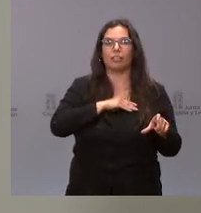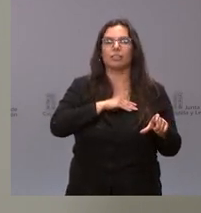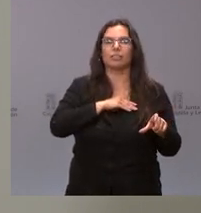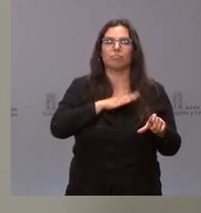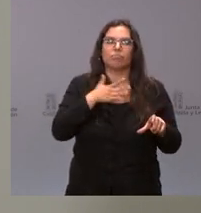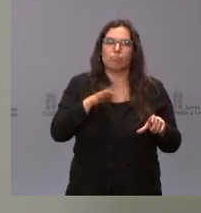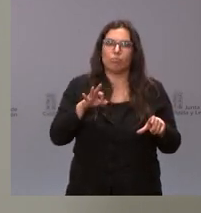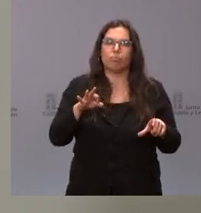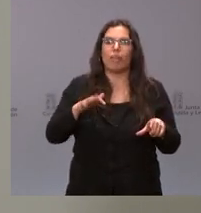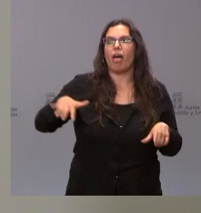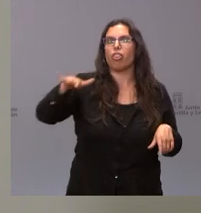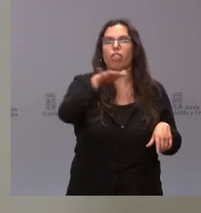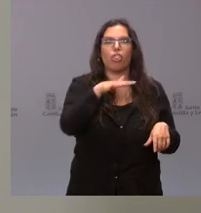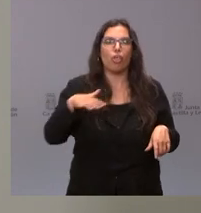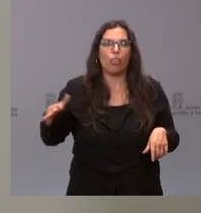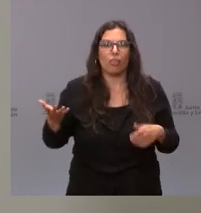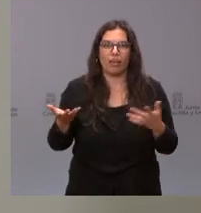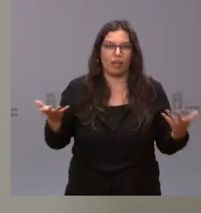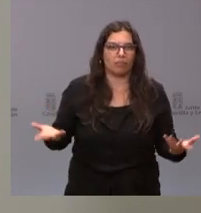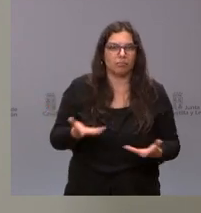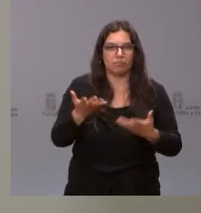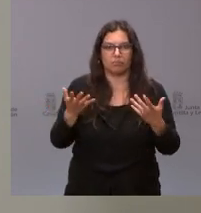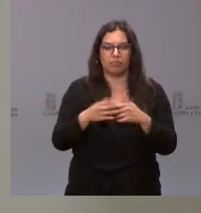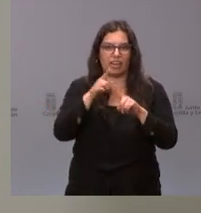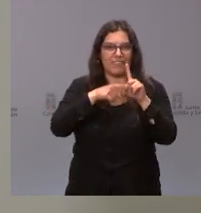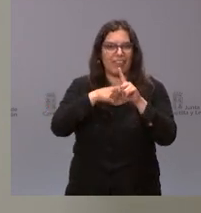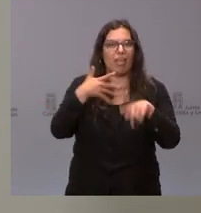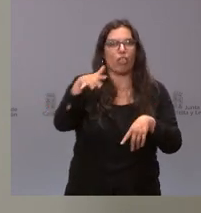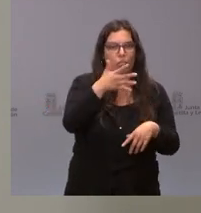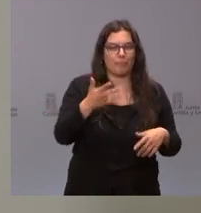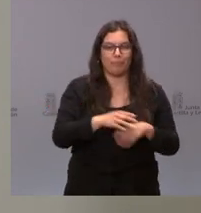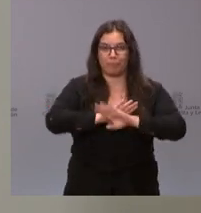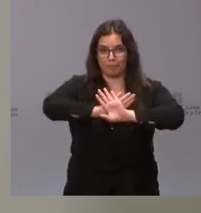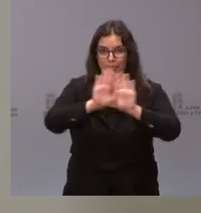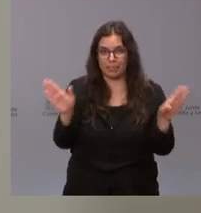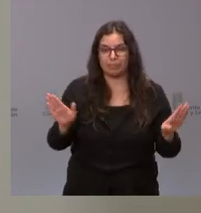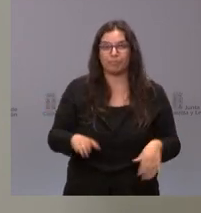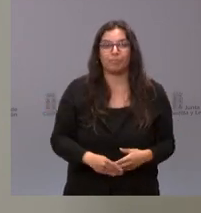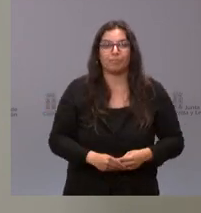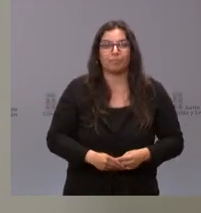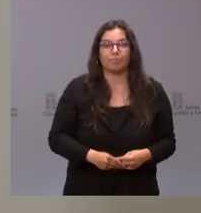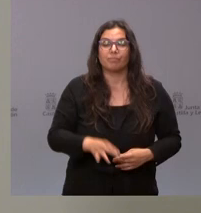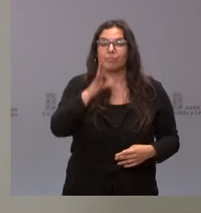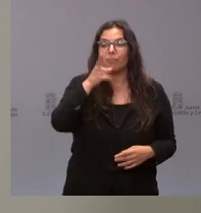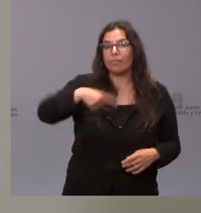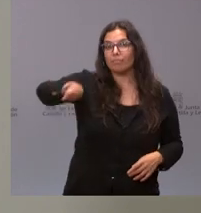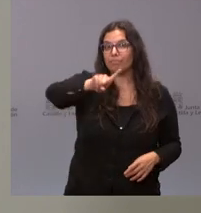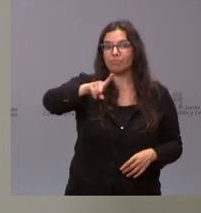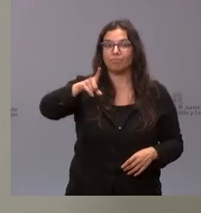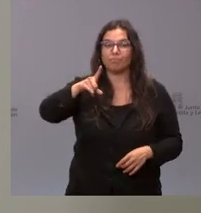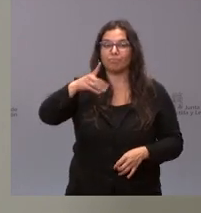un lugar físico o una ubicación de referencia. Y sin más, pues quedo a la espera de